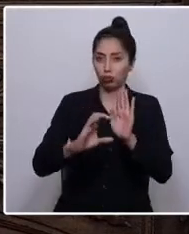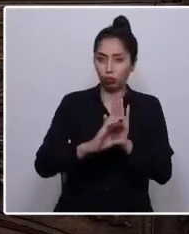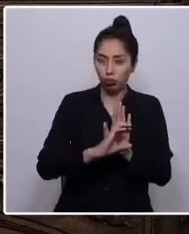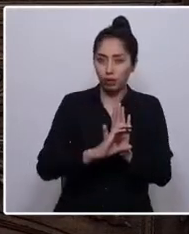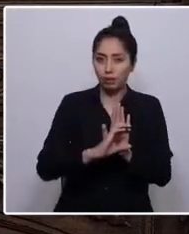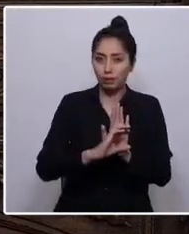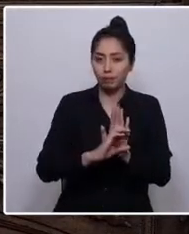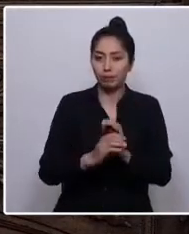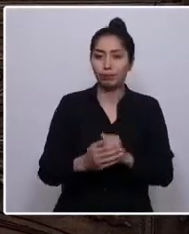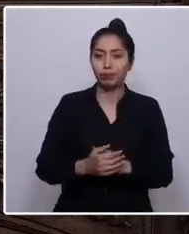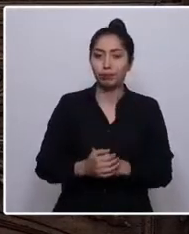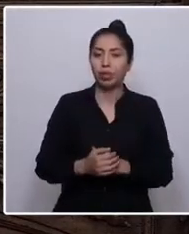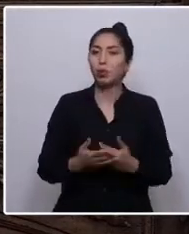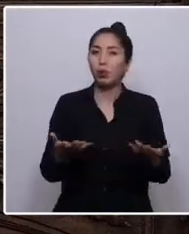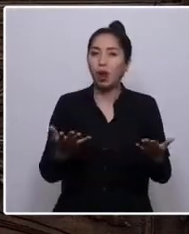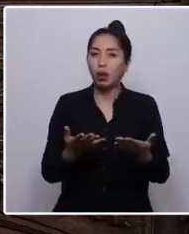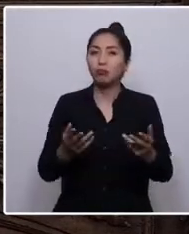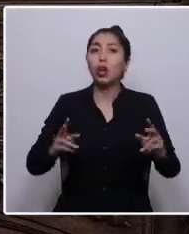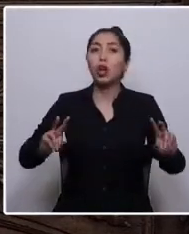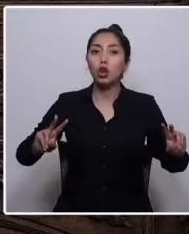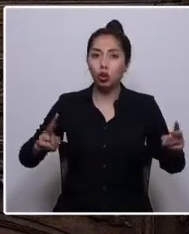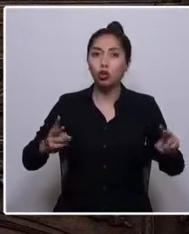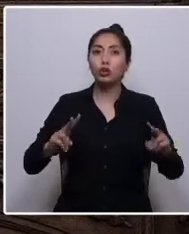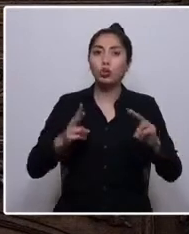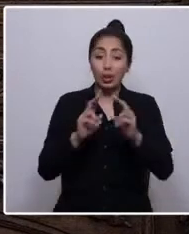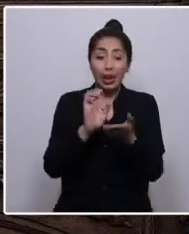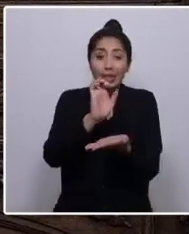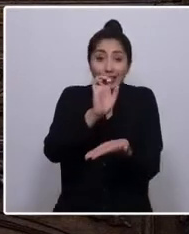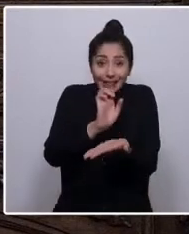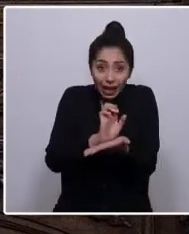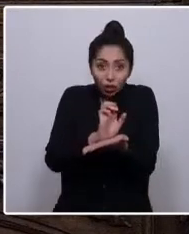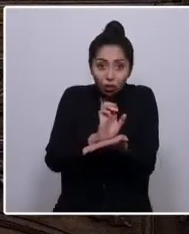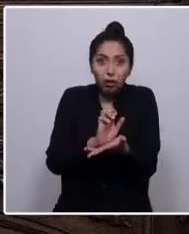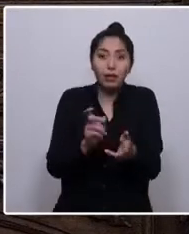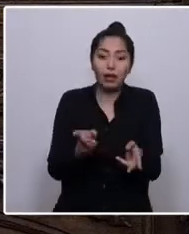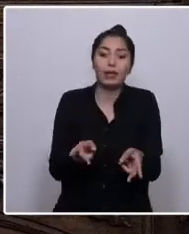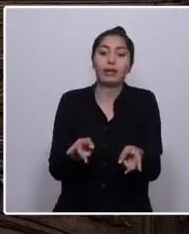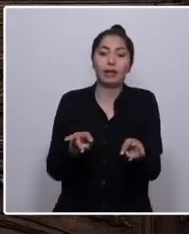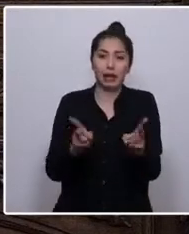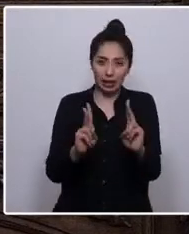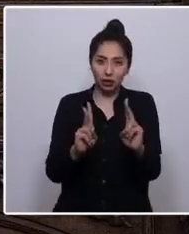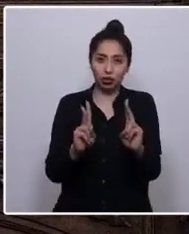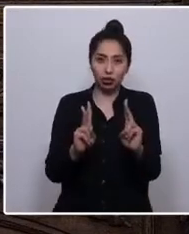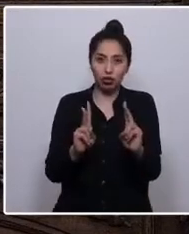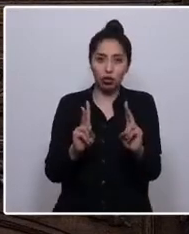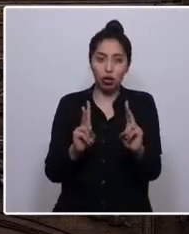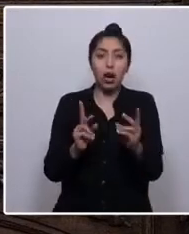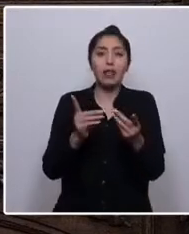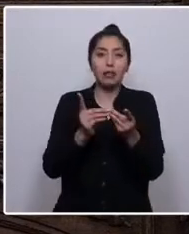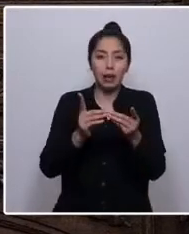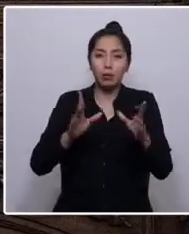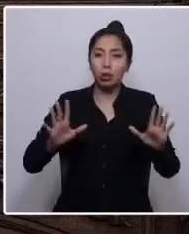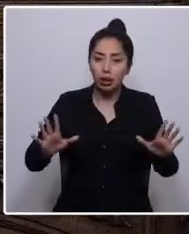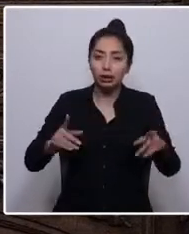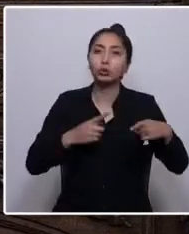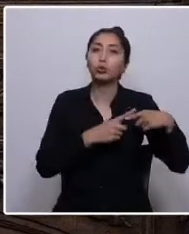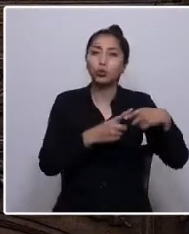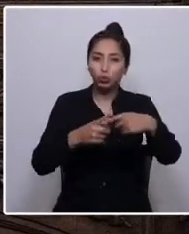Construir un Estado de derecho democrático, social